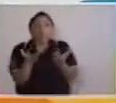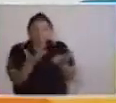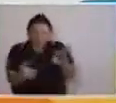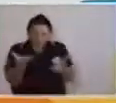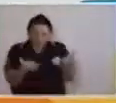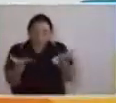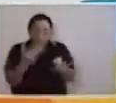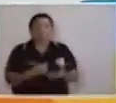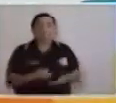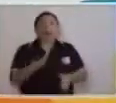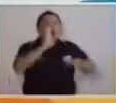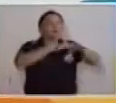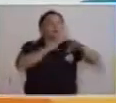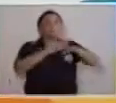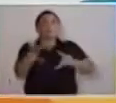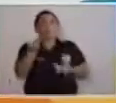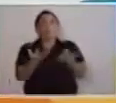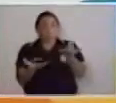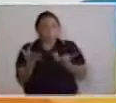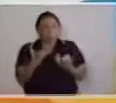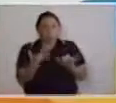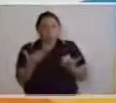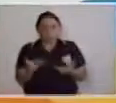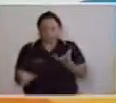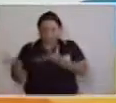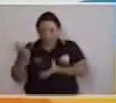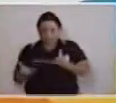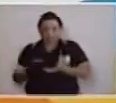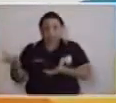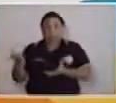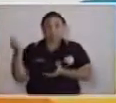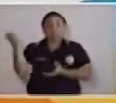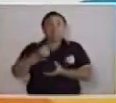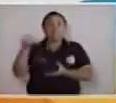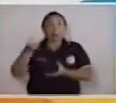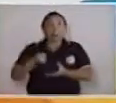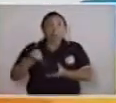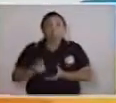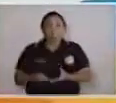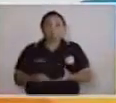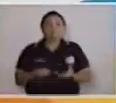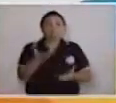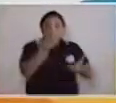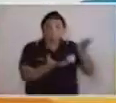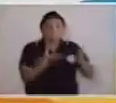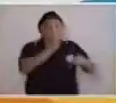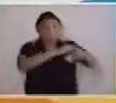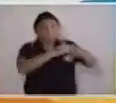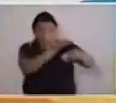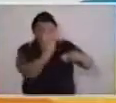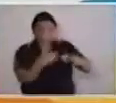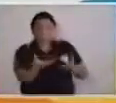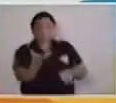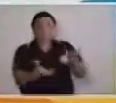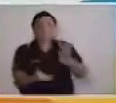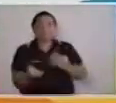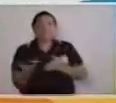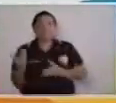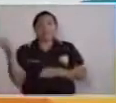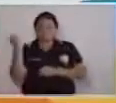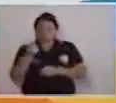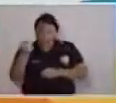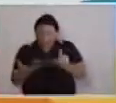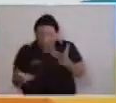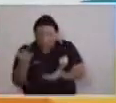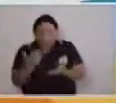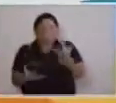cantamos. Vamos a llamar al fuego para que queme al palo. Vamos a llamar al fuego